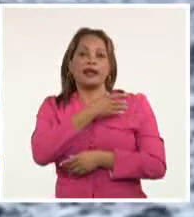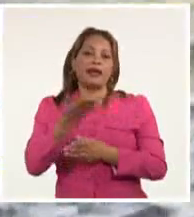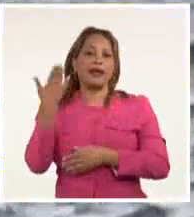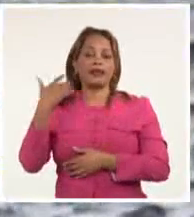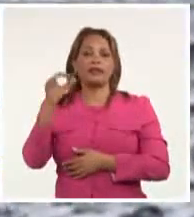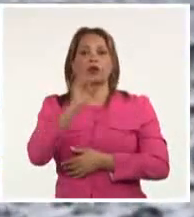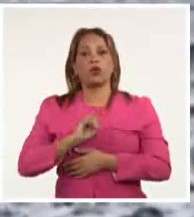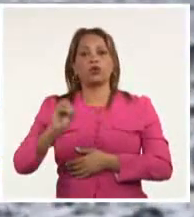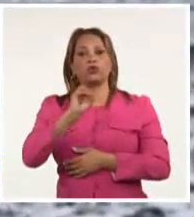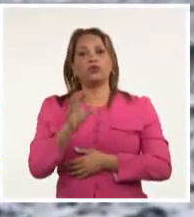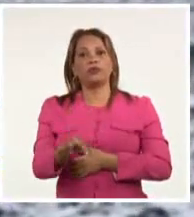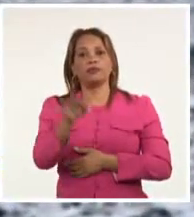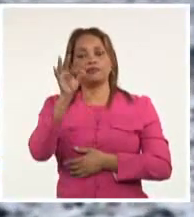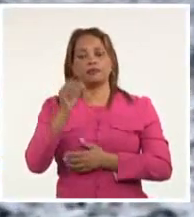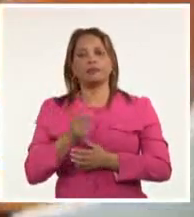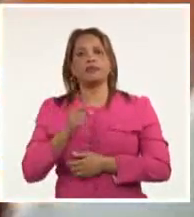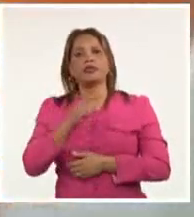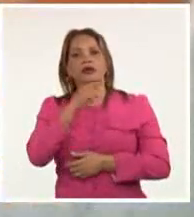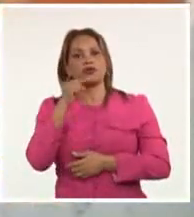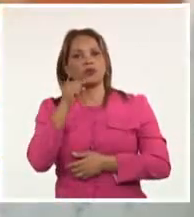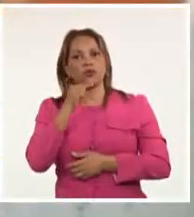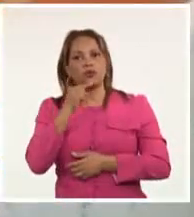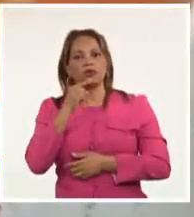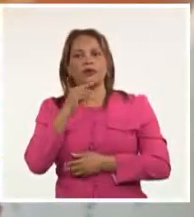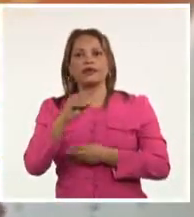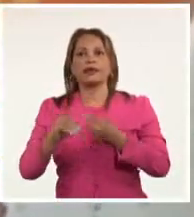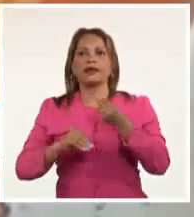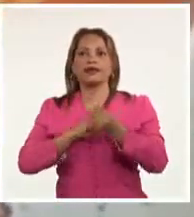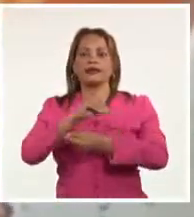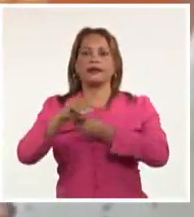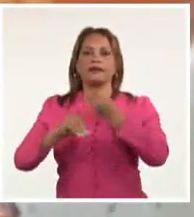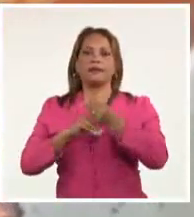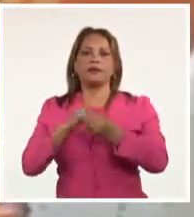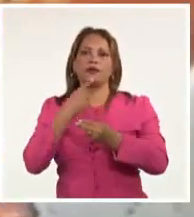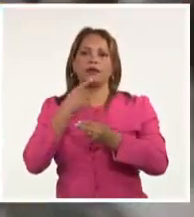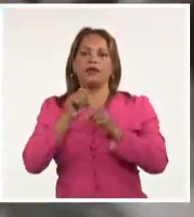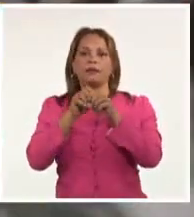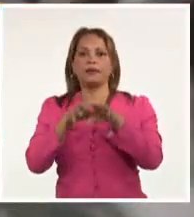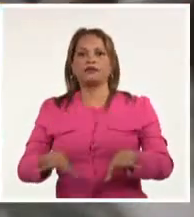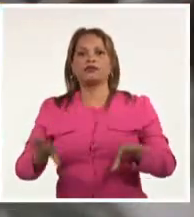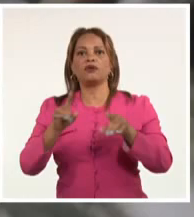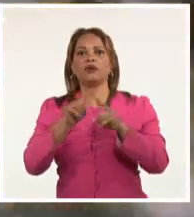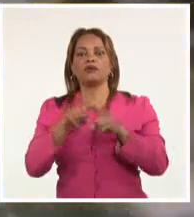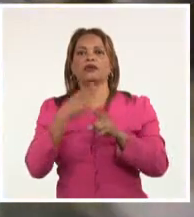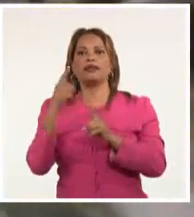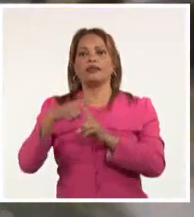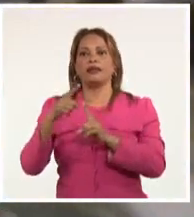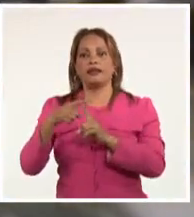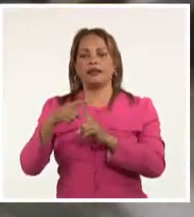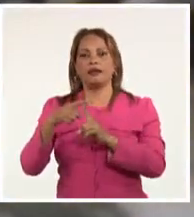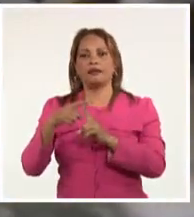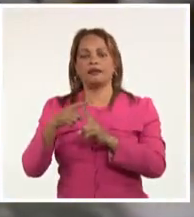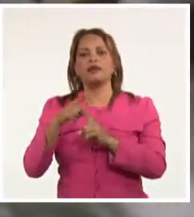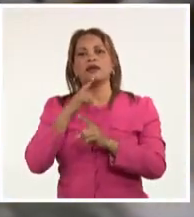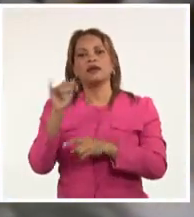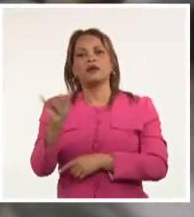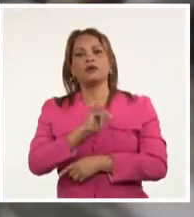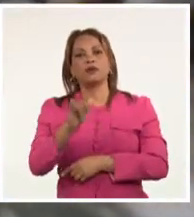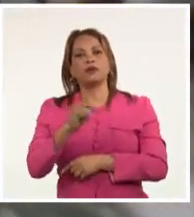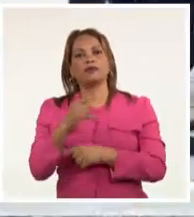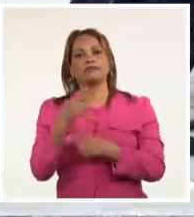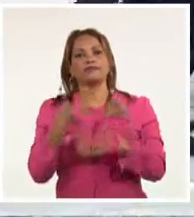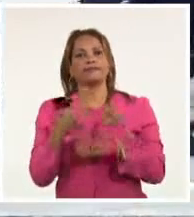octubre. Moscú elevó el nivel de liderazgo de las acciones bélicas ante la expansión de la escalada de tareas en curso. También se apuntó a la